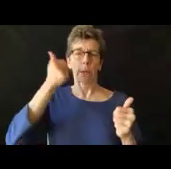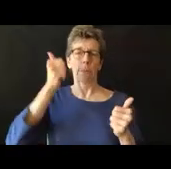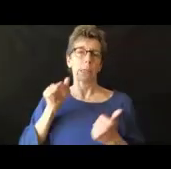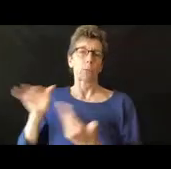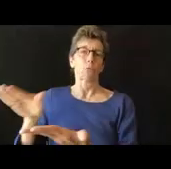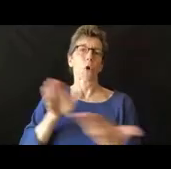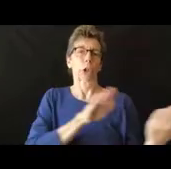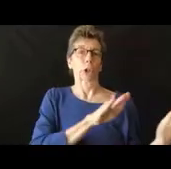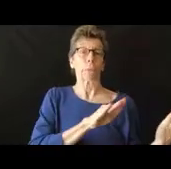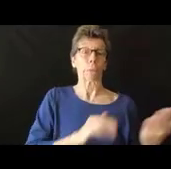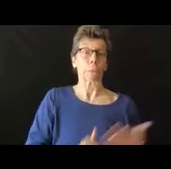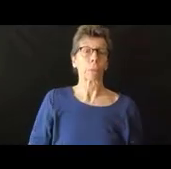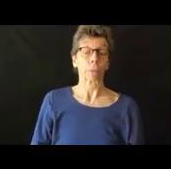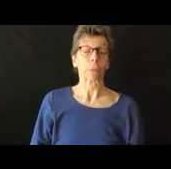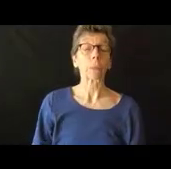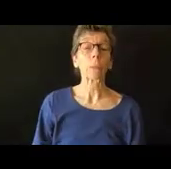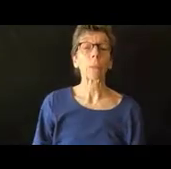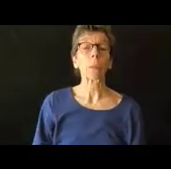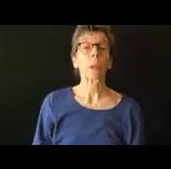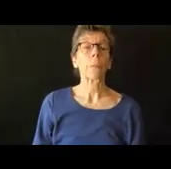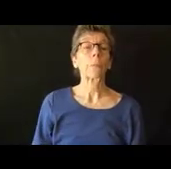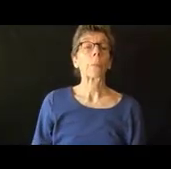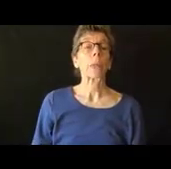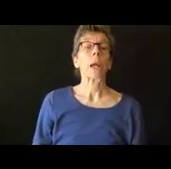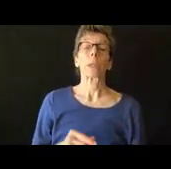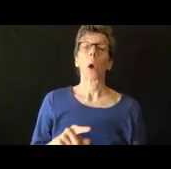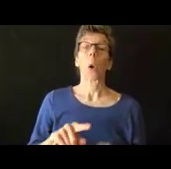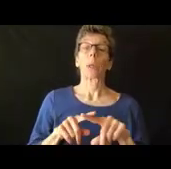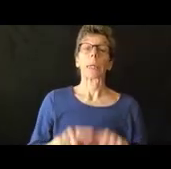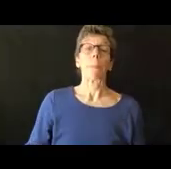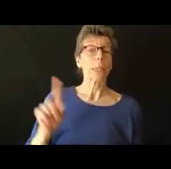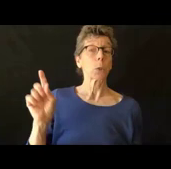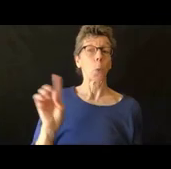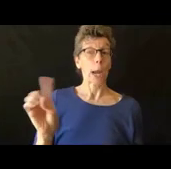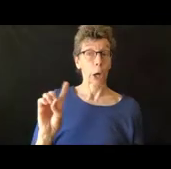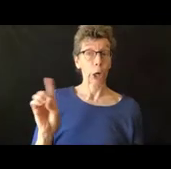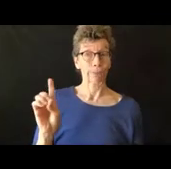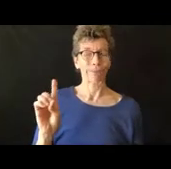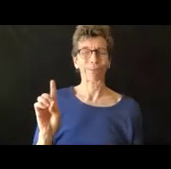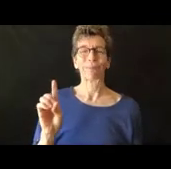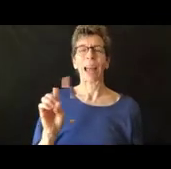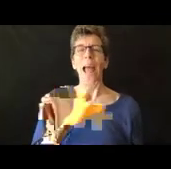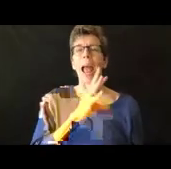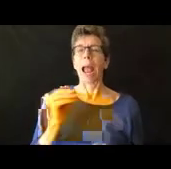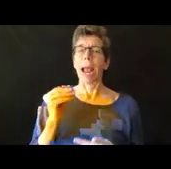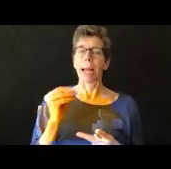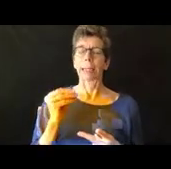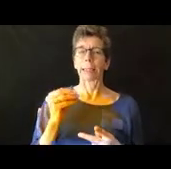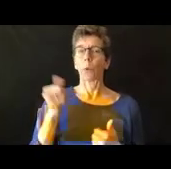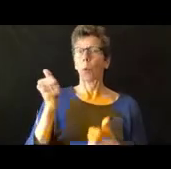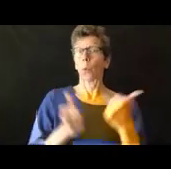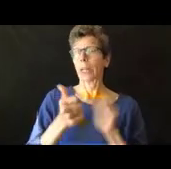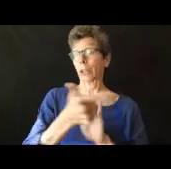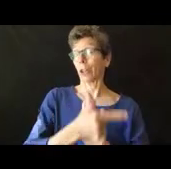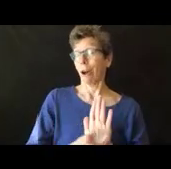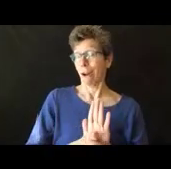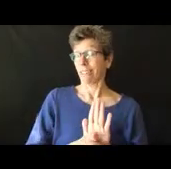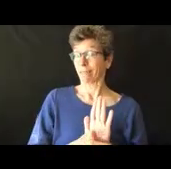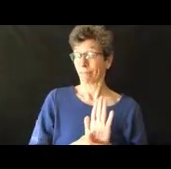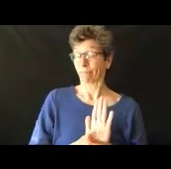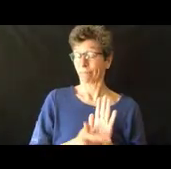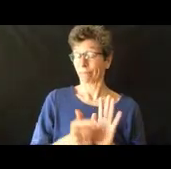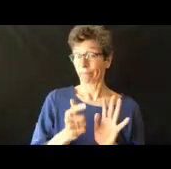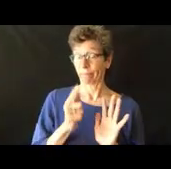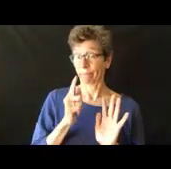Entonces, aparte de dónde estamos y en dónde abogamos, los grupos que abogan van a las